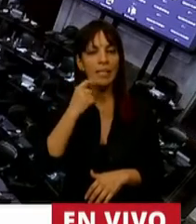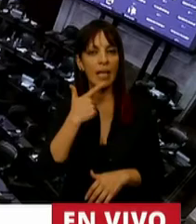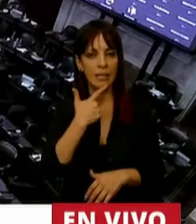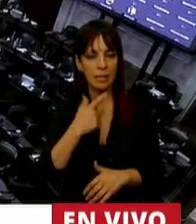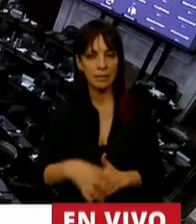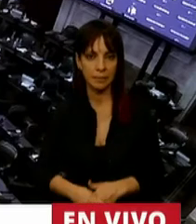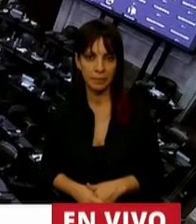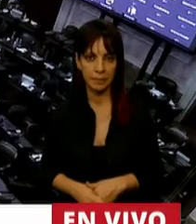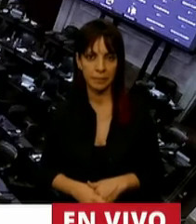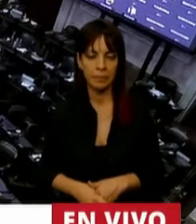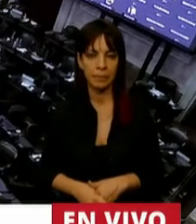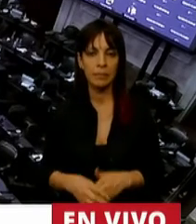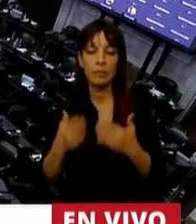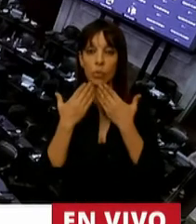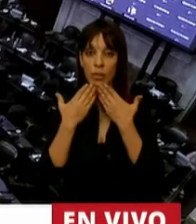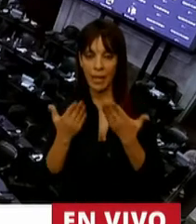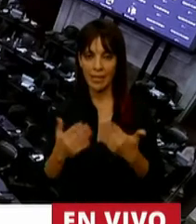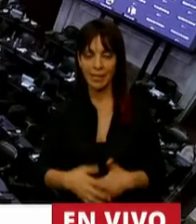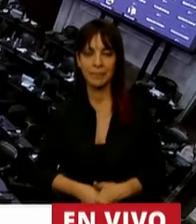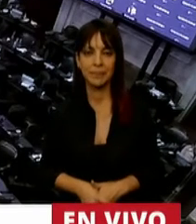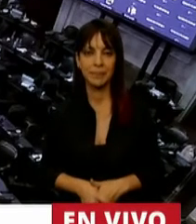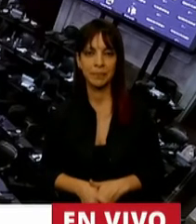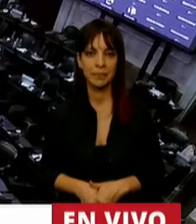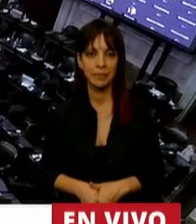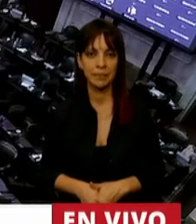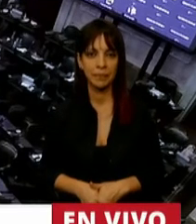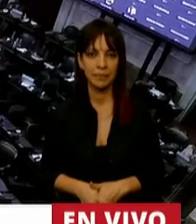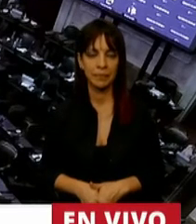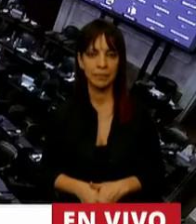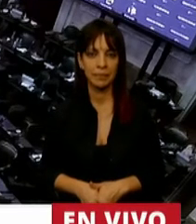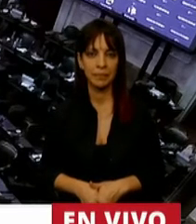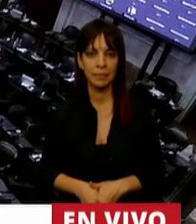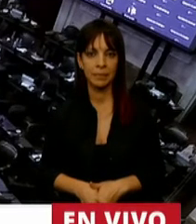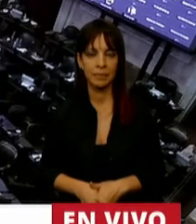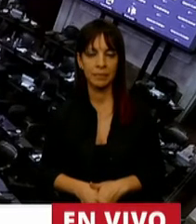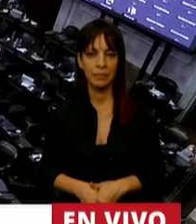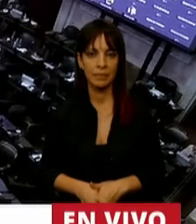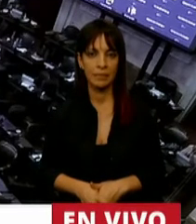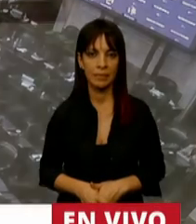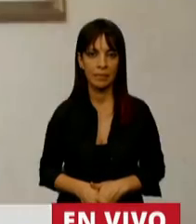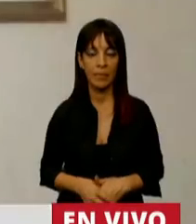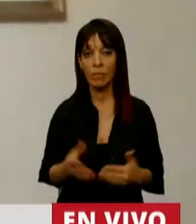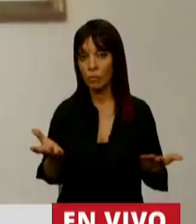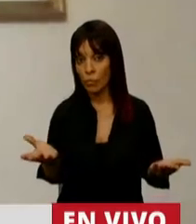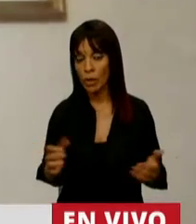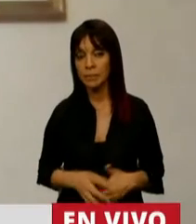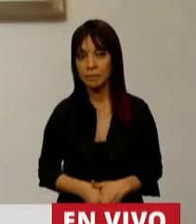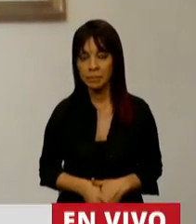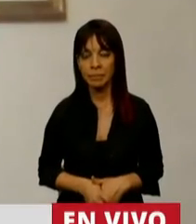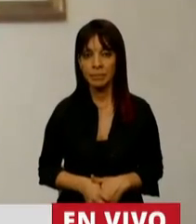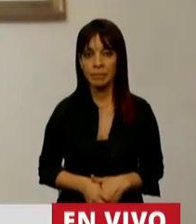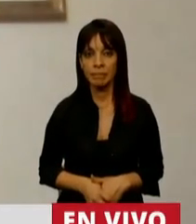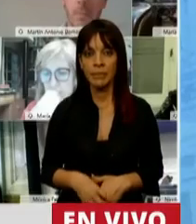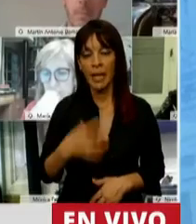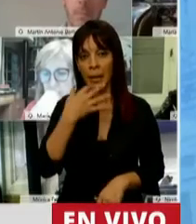Gracias, señor Presidente. Bueno, realmente estamos ante